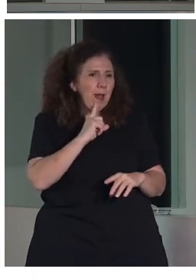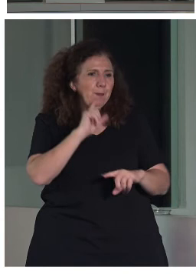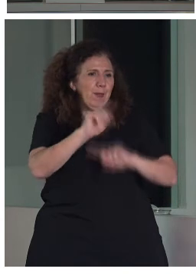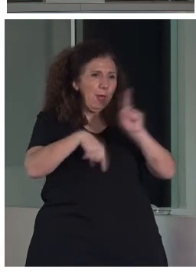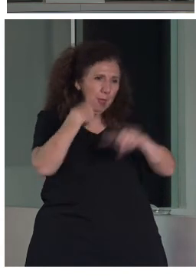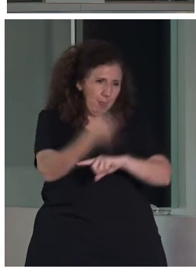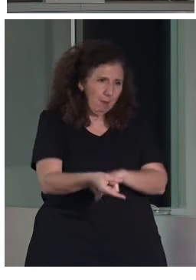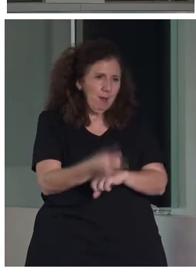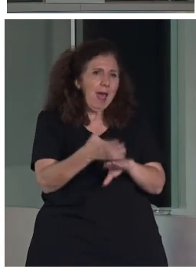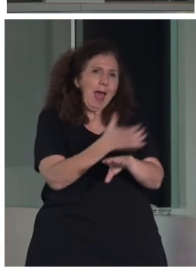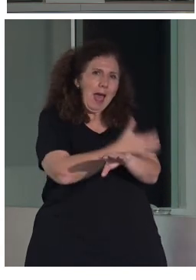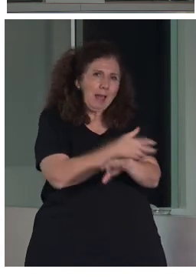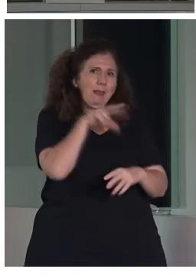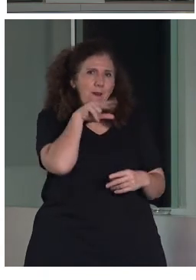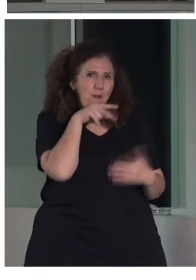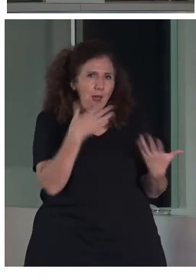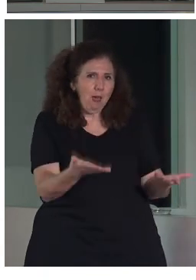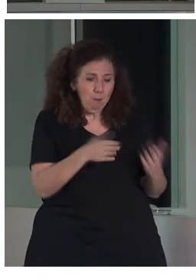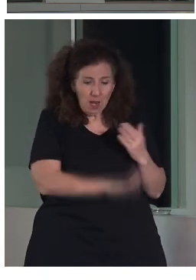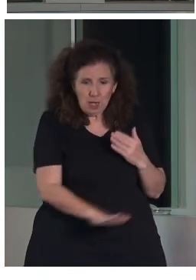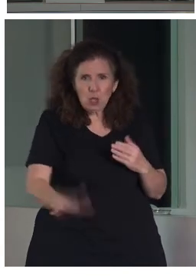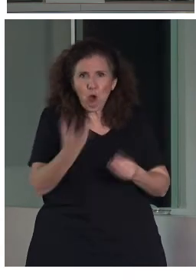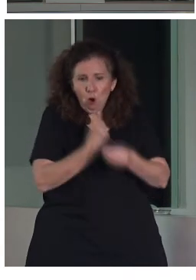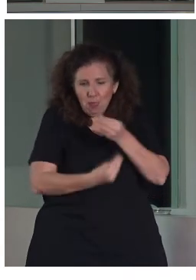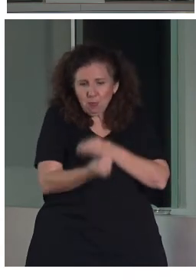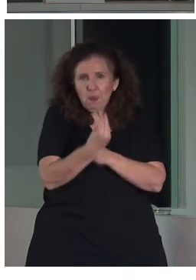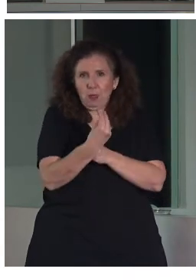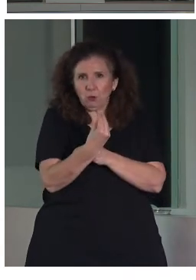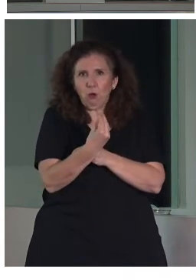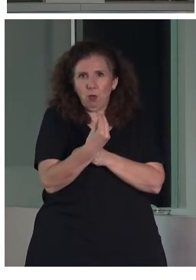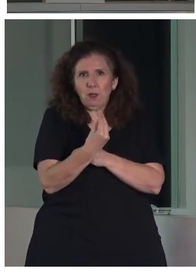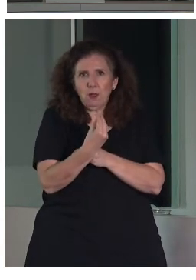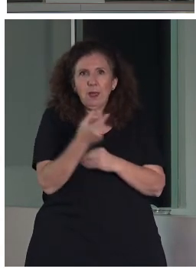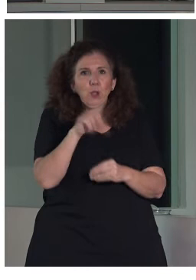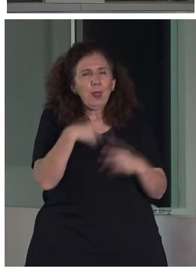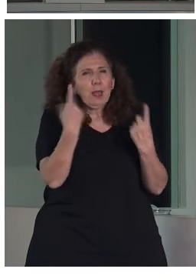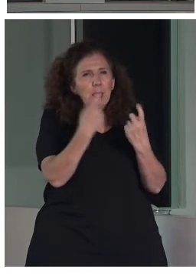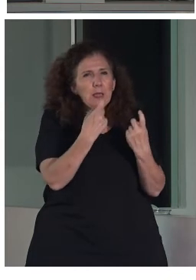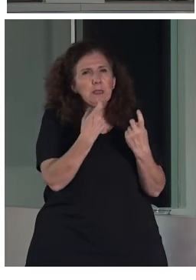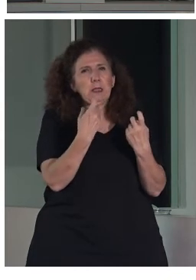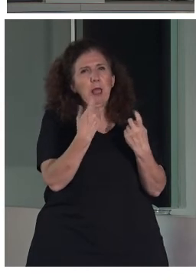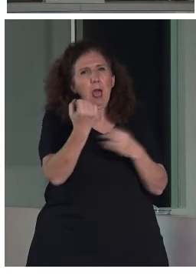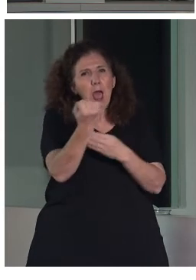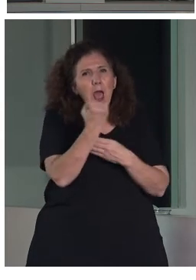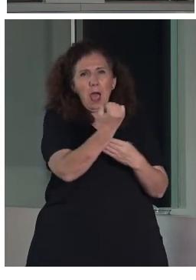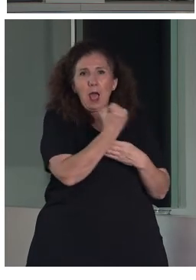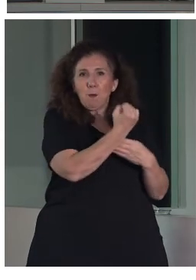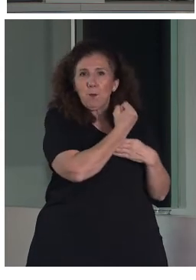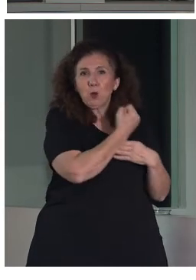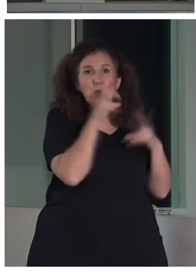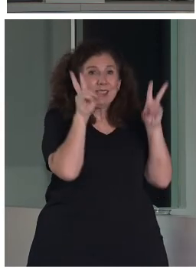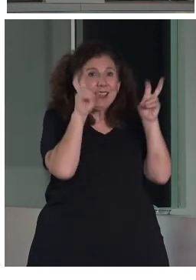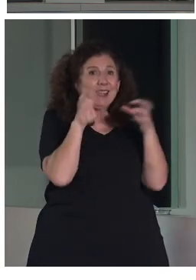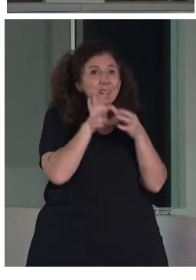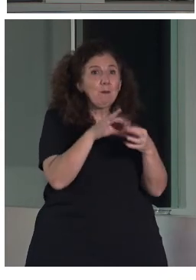sordas desde la niñez o desde que nacieron, y que efectivamente necesitan determinados apoyos, sobre todo en la cuestión